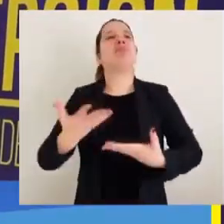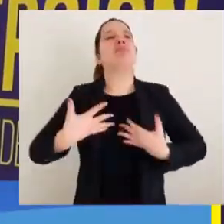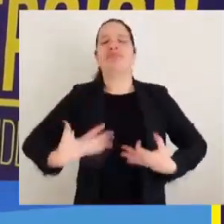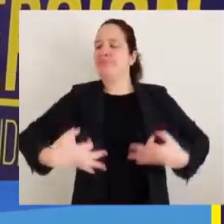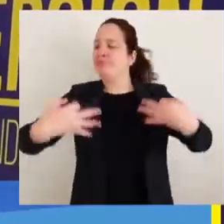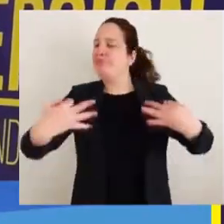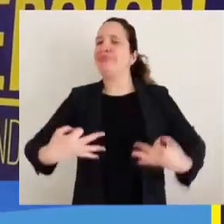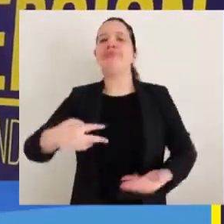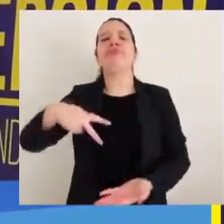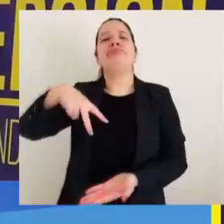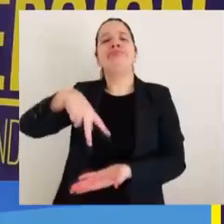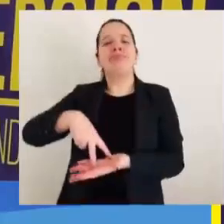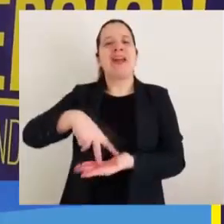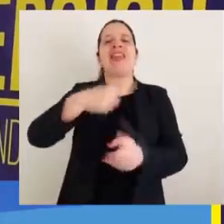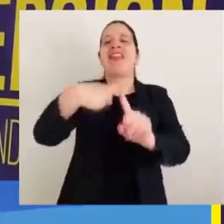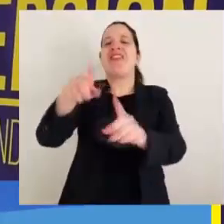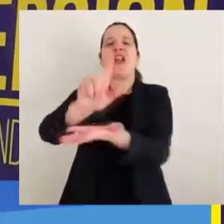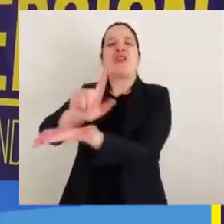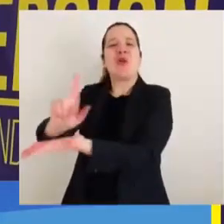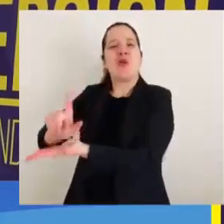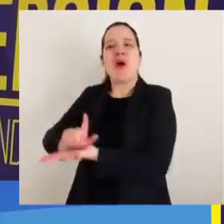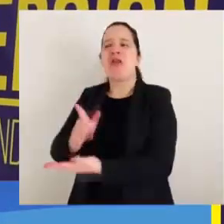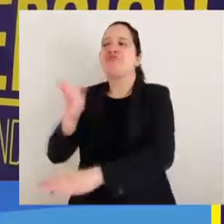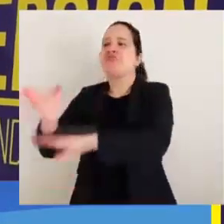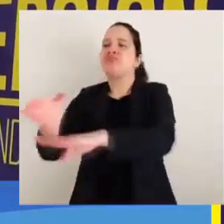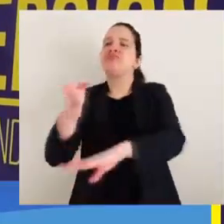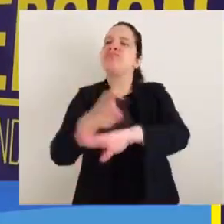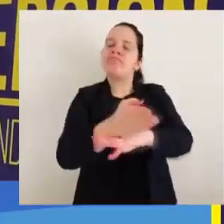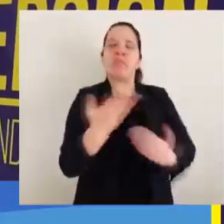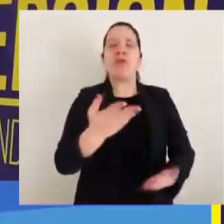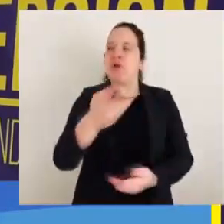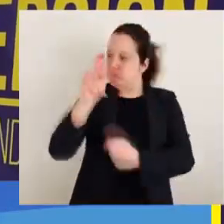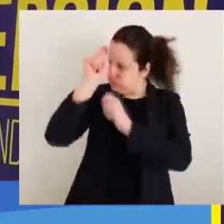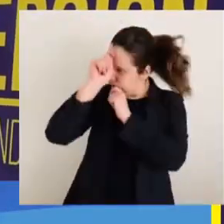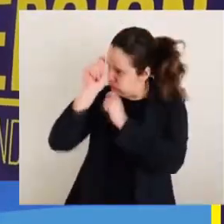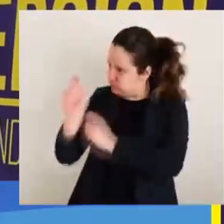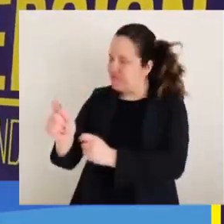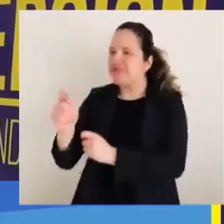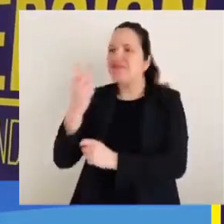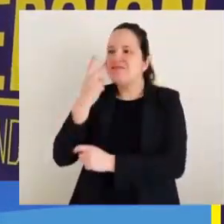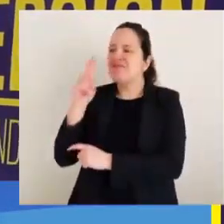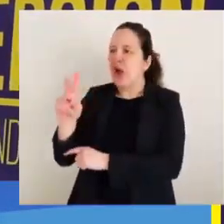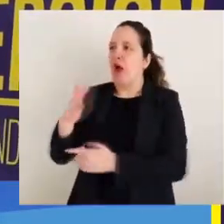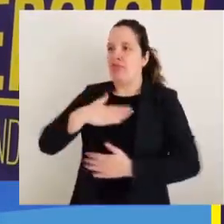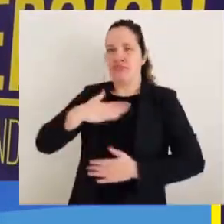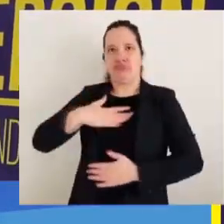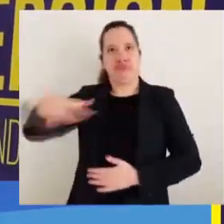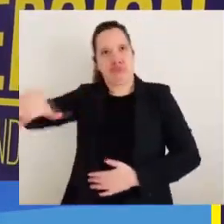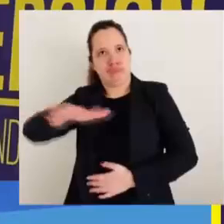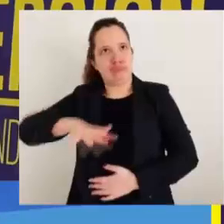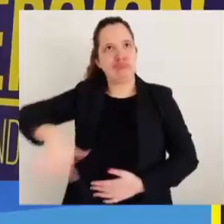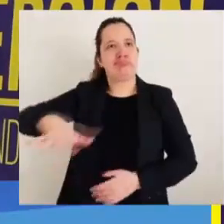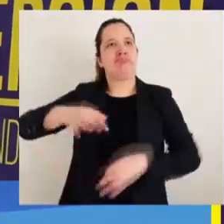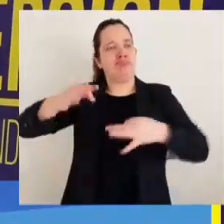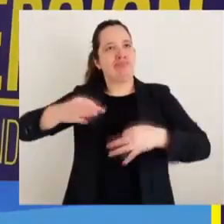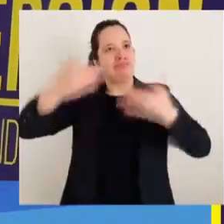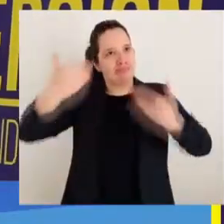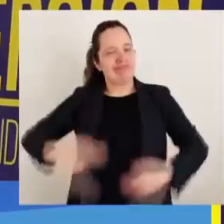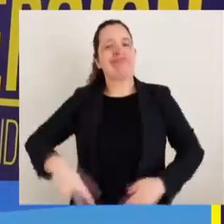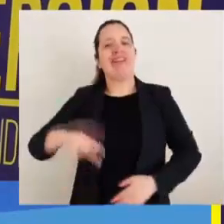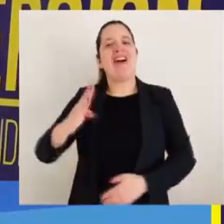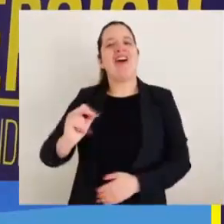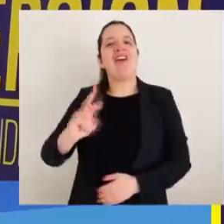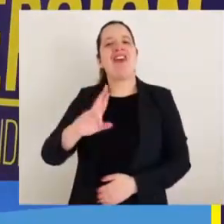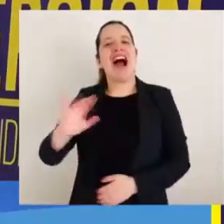artísticamente en importantes escenarios distinguiendo de esa manera que hay una pertenencia al territorio de Barrio Norte,